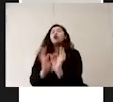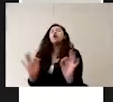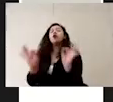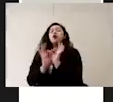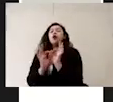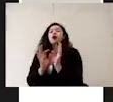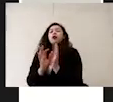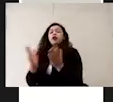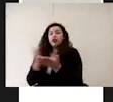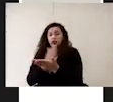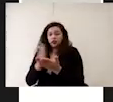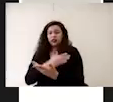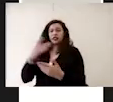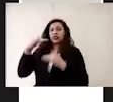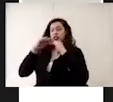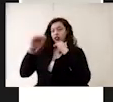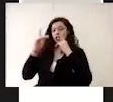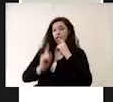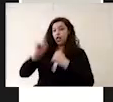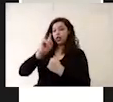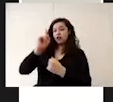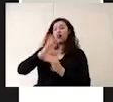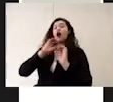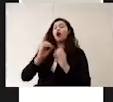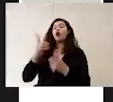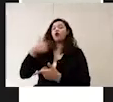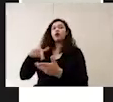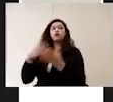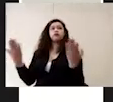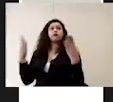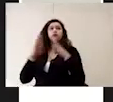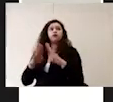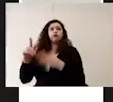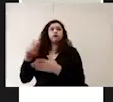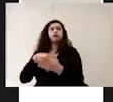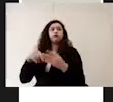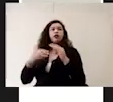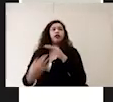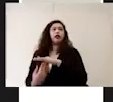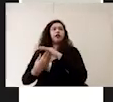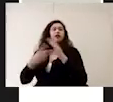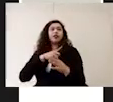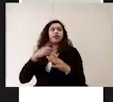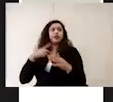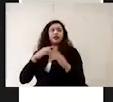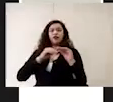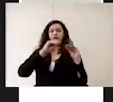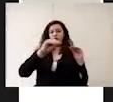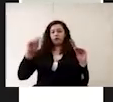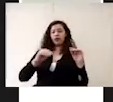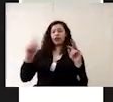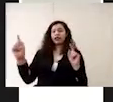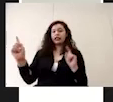independientemente de si es en la terraza o es en un lugar cerrado las mesas deben estar distribuidas en zig zag